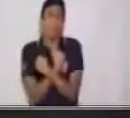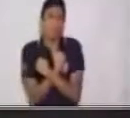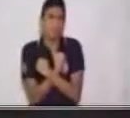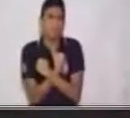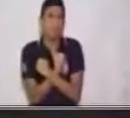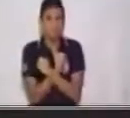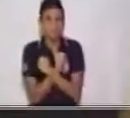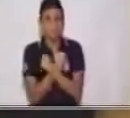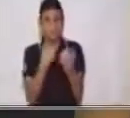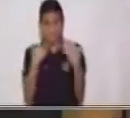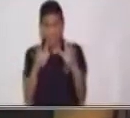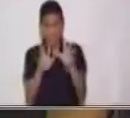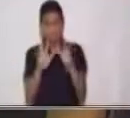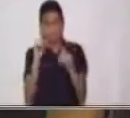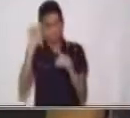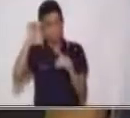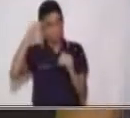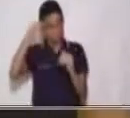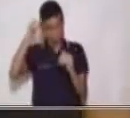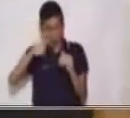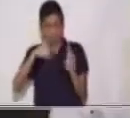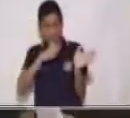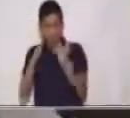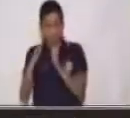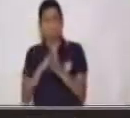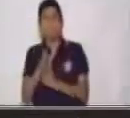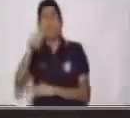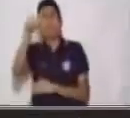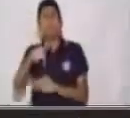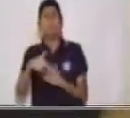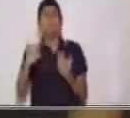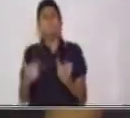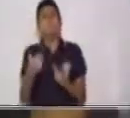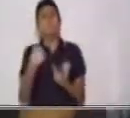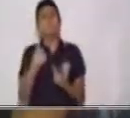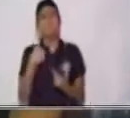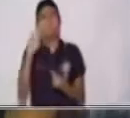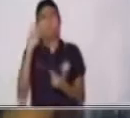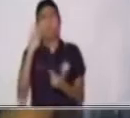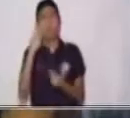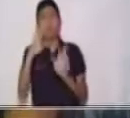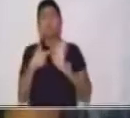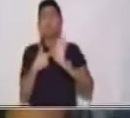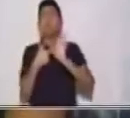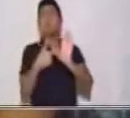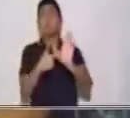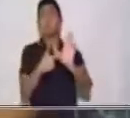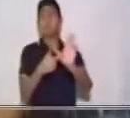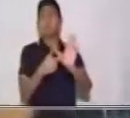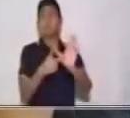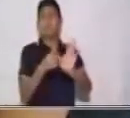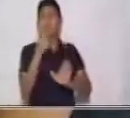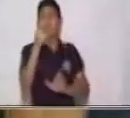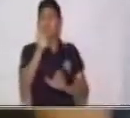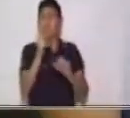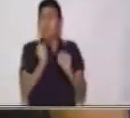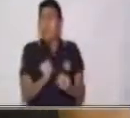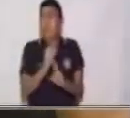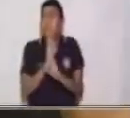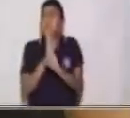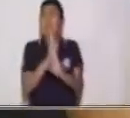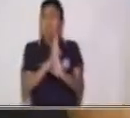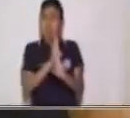unas preguntas. Vamos a ver. Yo les voy a enseñar esto y ustedes me van a decir.